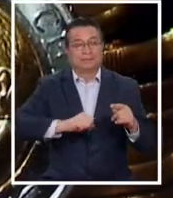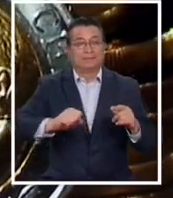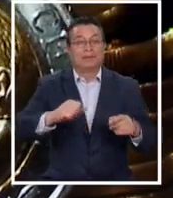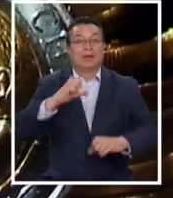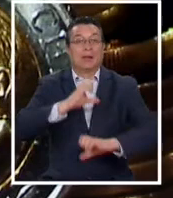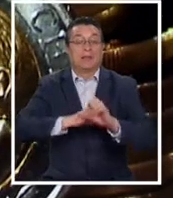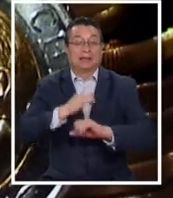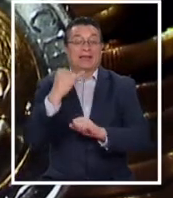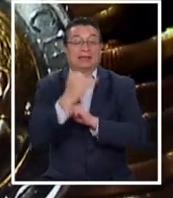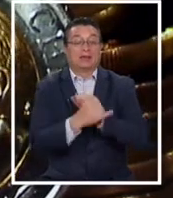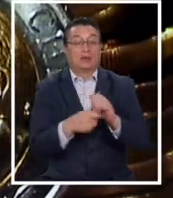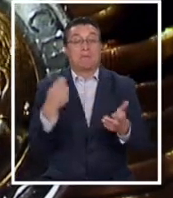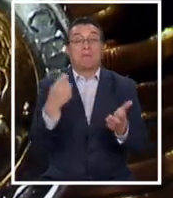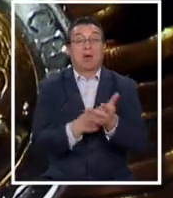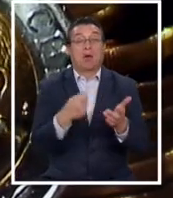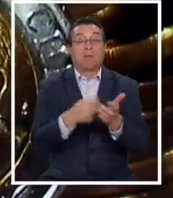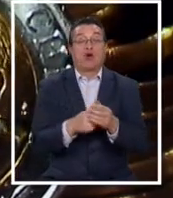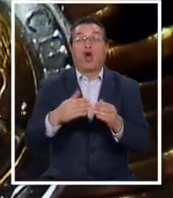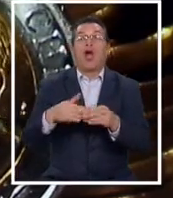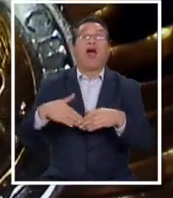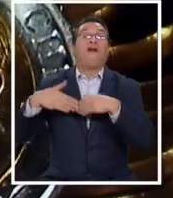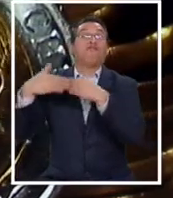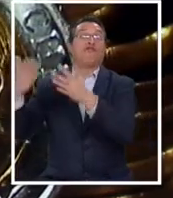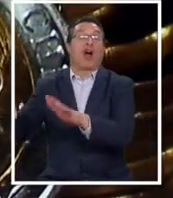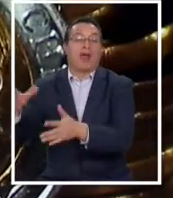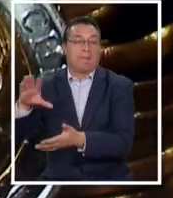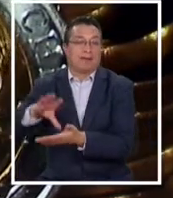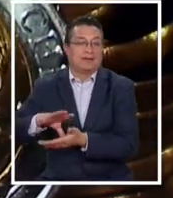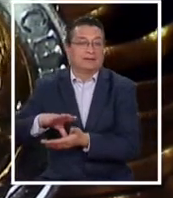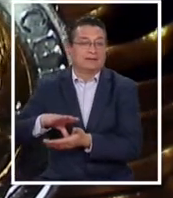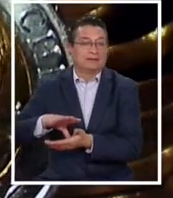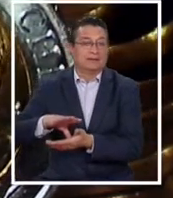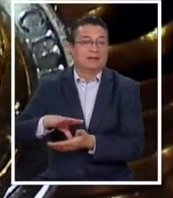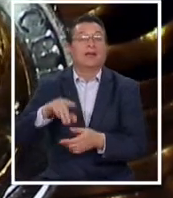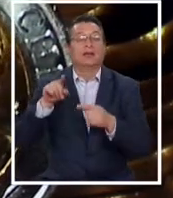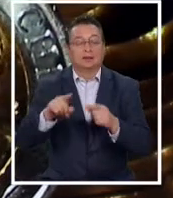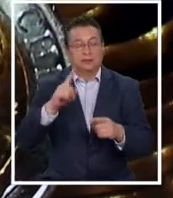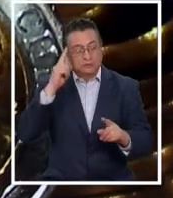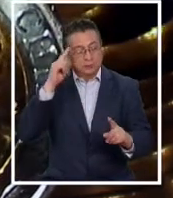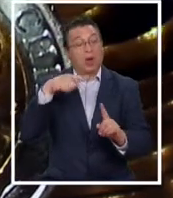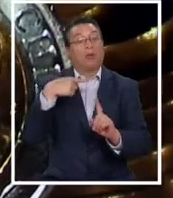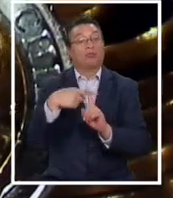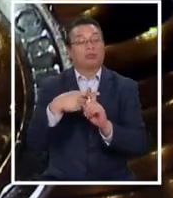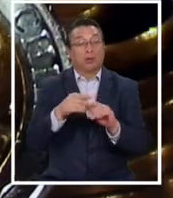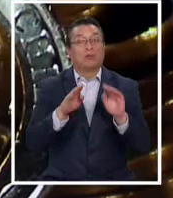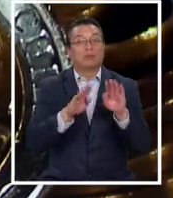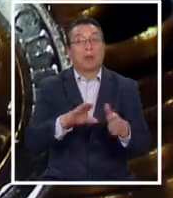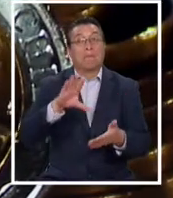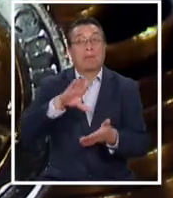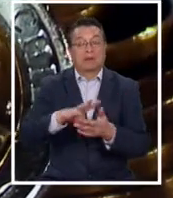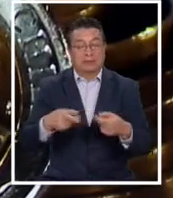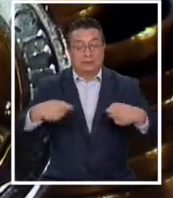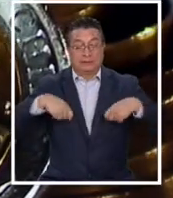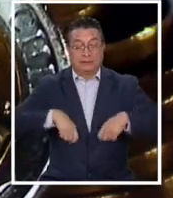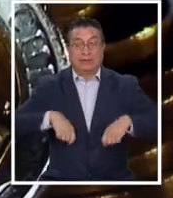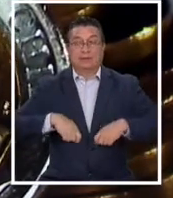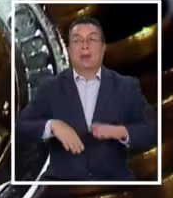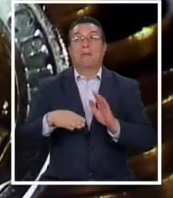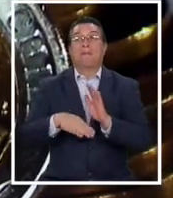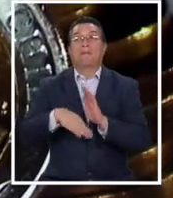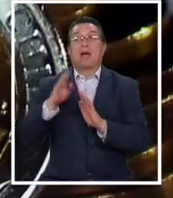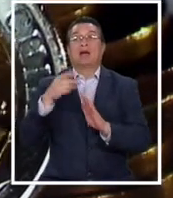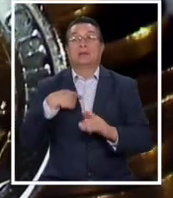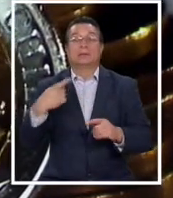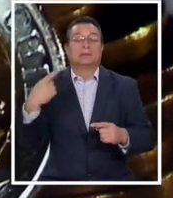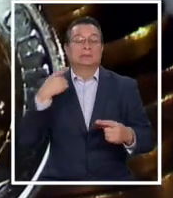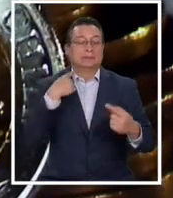multinacionales paguen sus tributos en paraísos fiscales. Una idea que además busca favorecer a que países obtengan más recursos para enfrentar